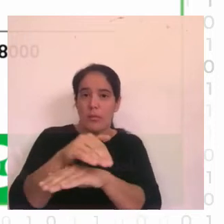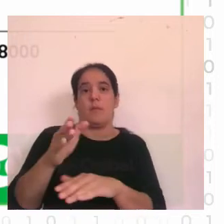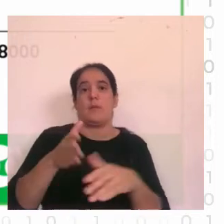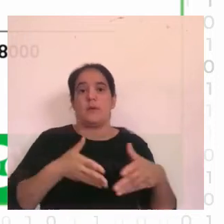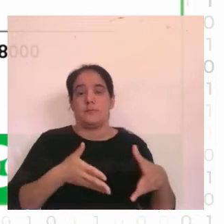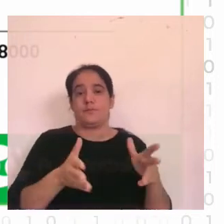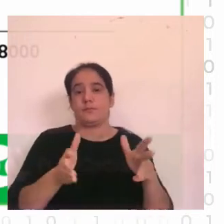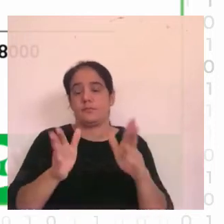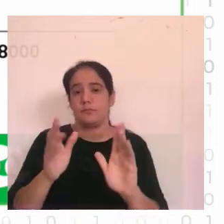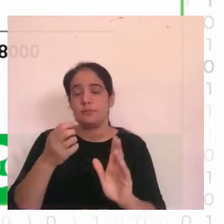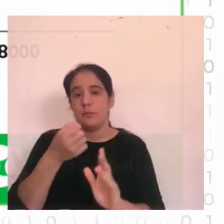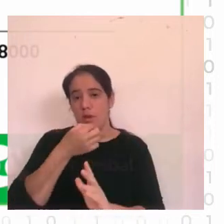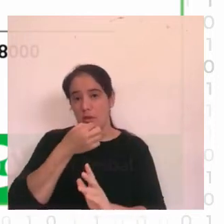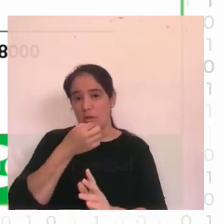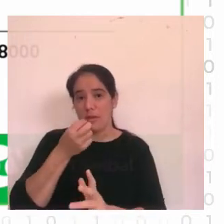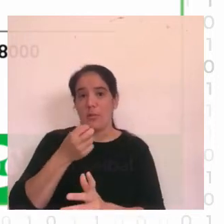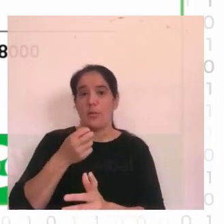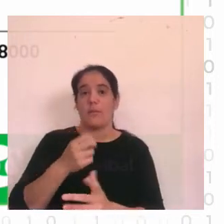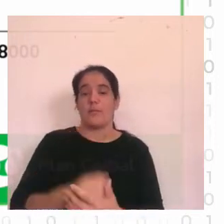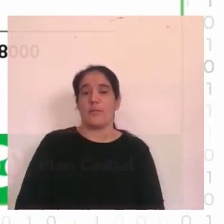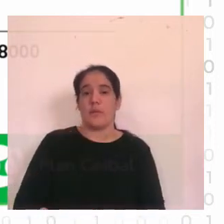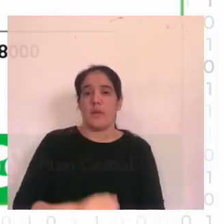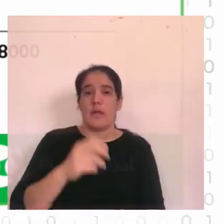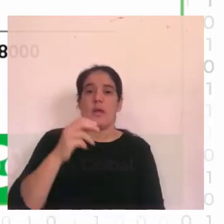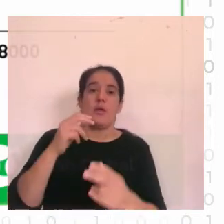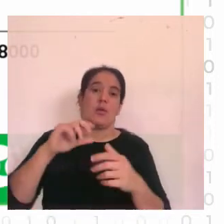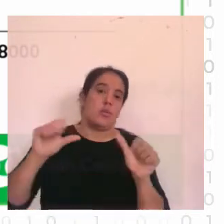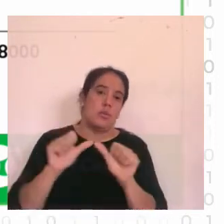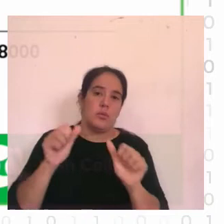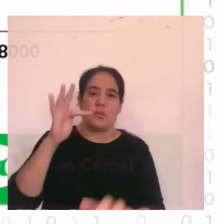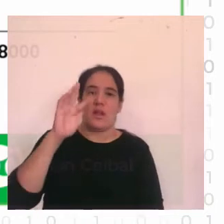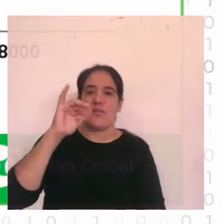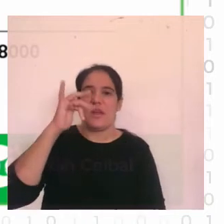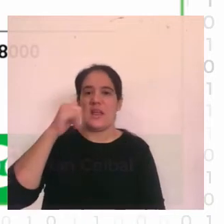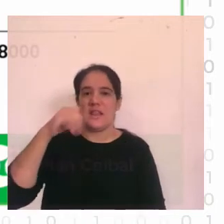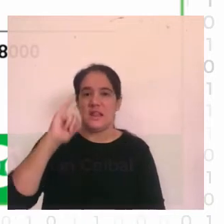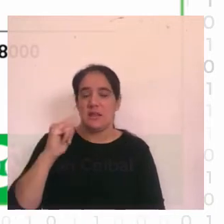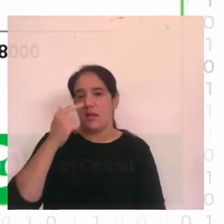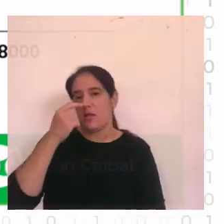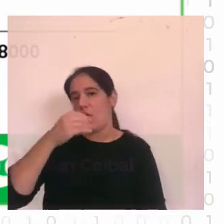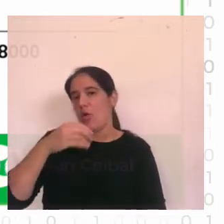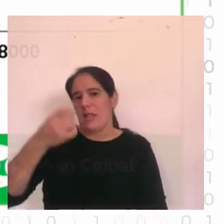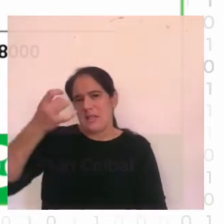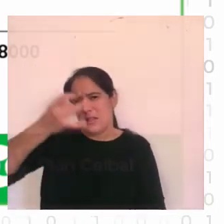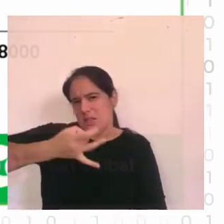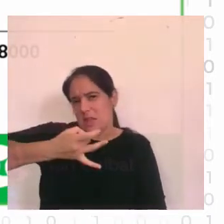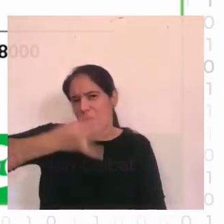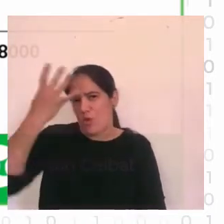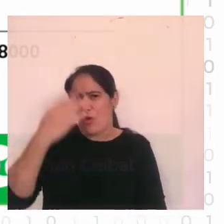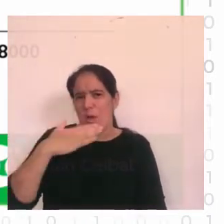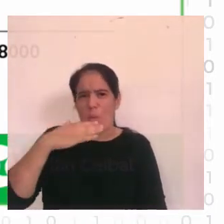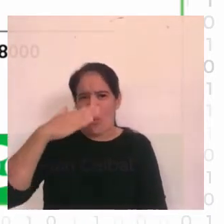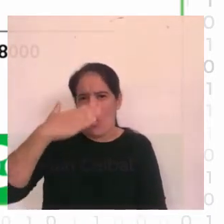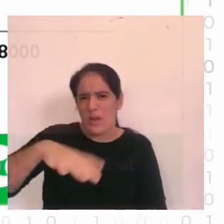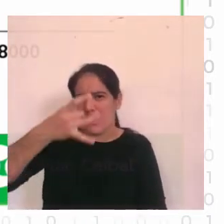algoritmo lo que usamos fue Transfer Learning de un modelo de última generación que es YOLO y lo entrenamos con un subconjunto relevante de